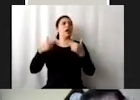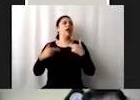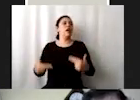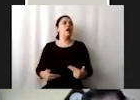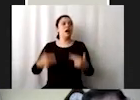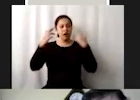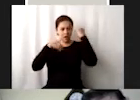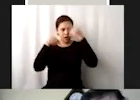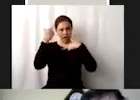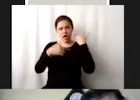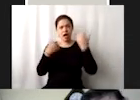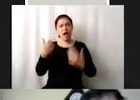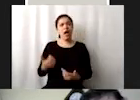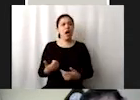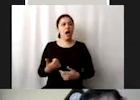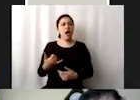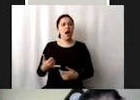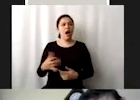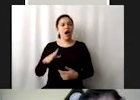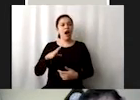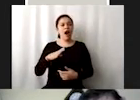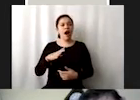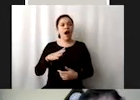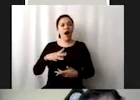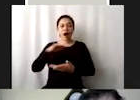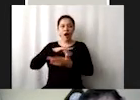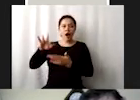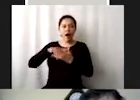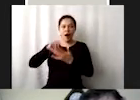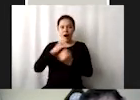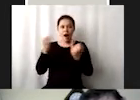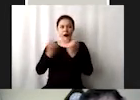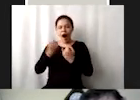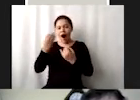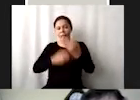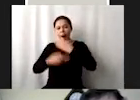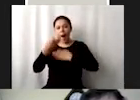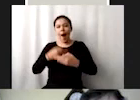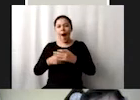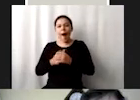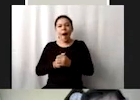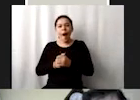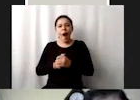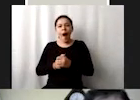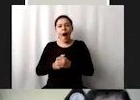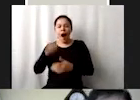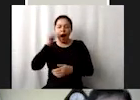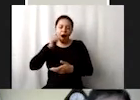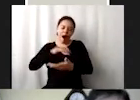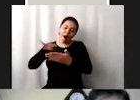pues hay que darles esa lectura también en todo en todo momento entonces